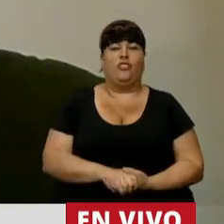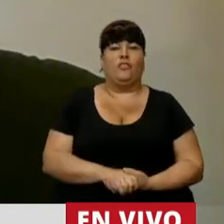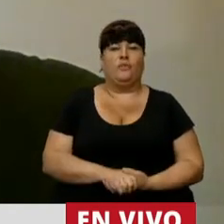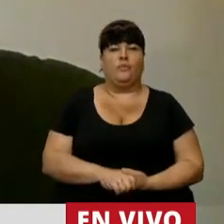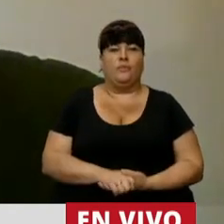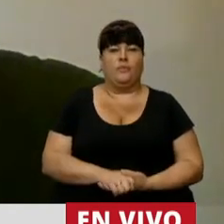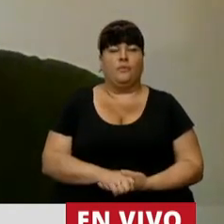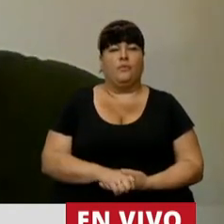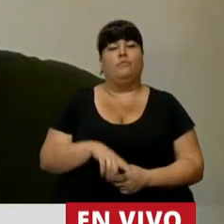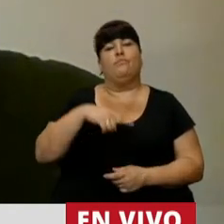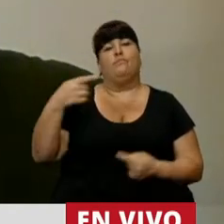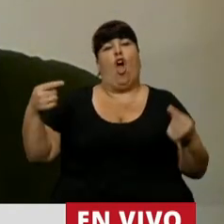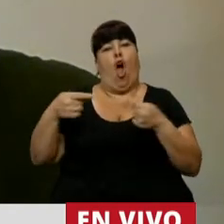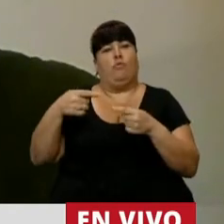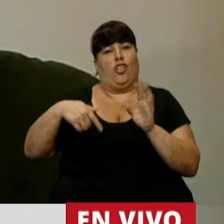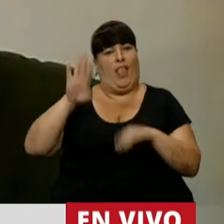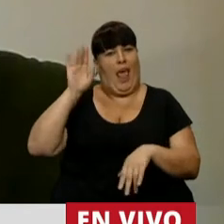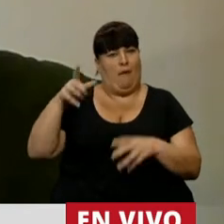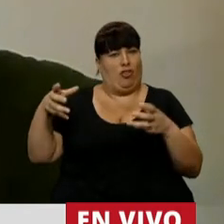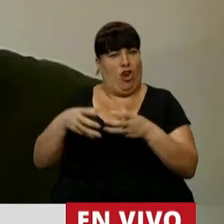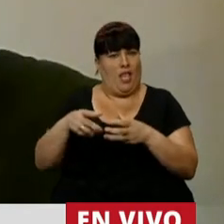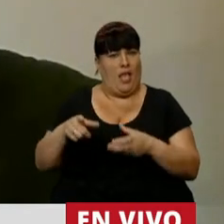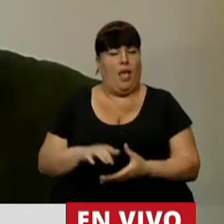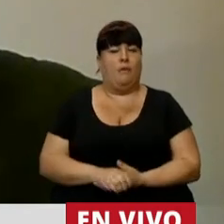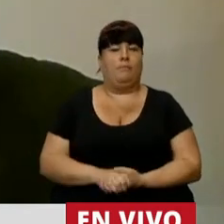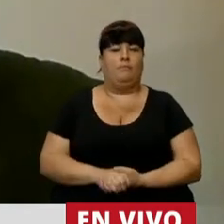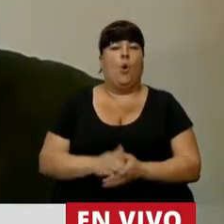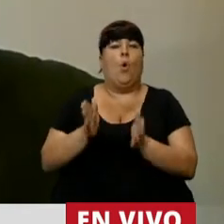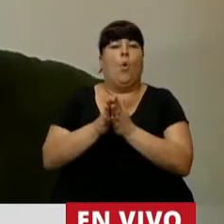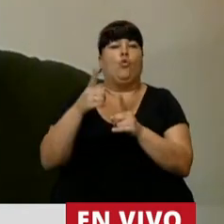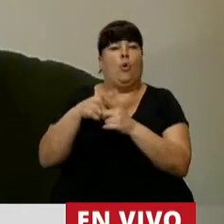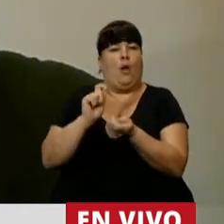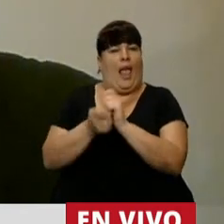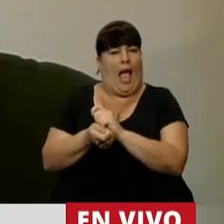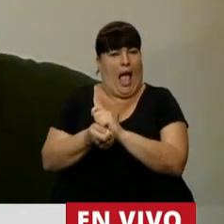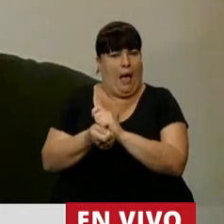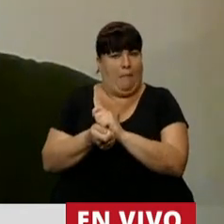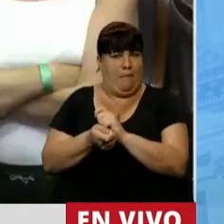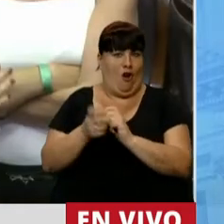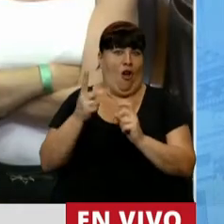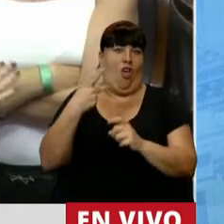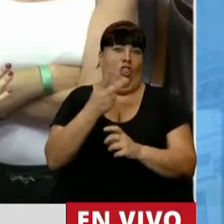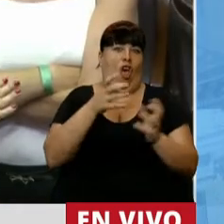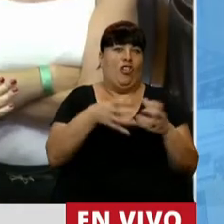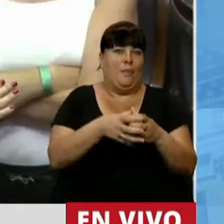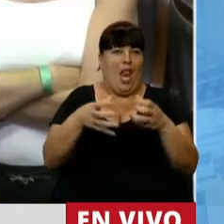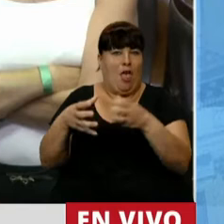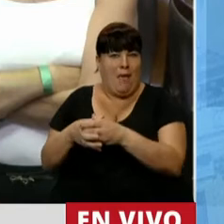la posición mayoritaria junto por el cambio estas dos minorías